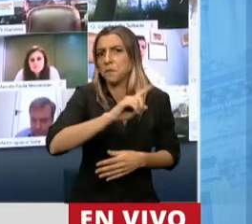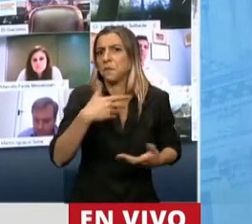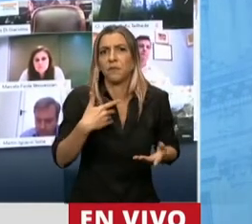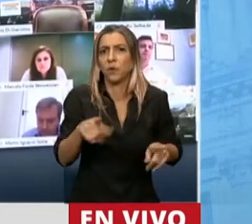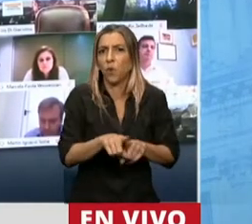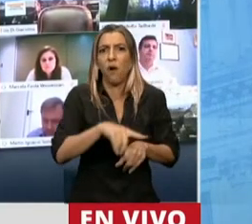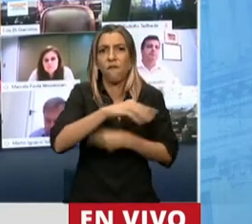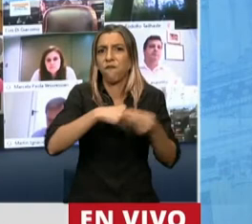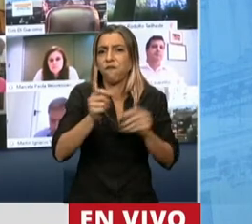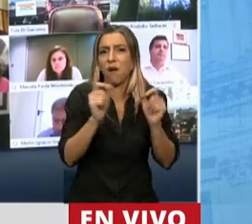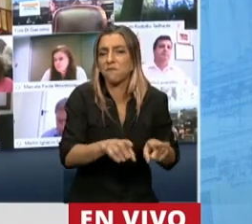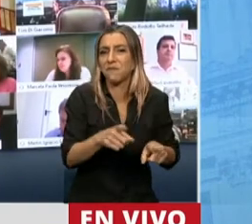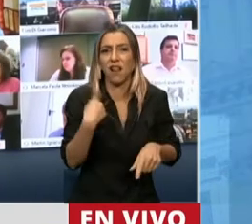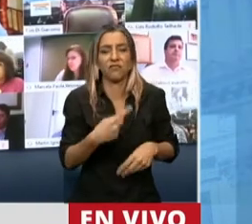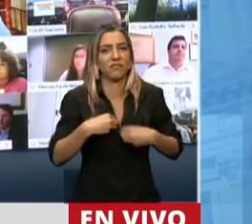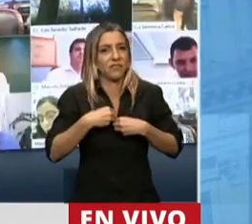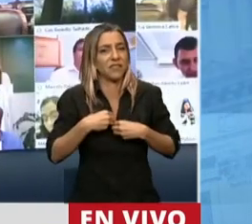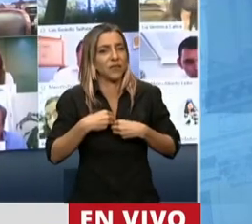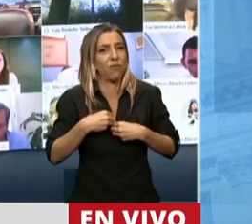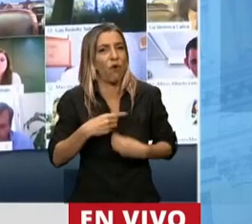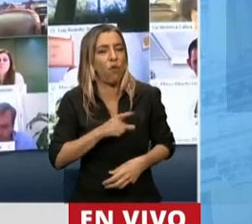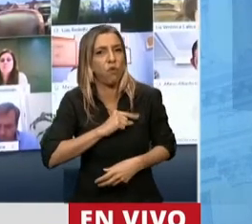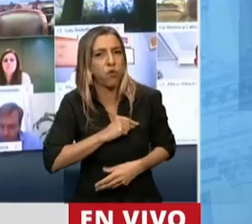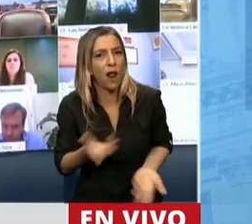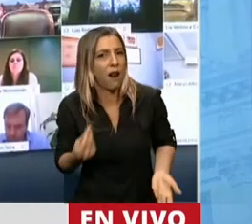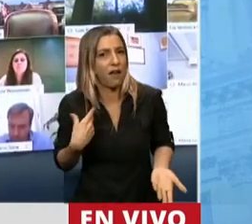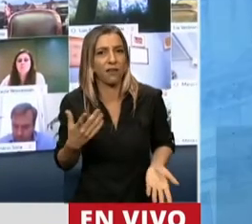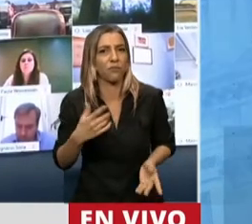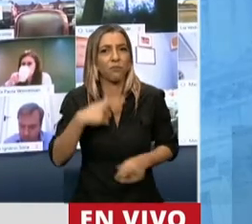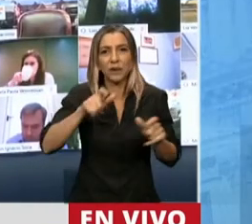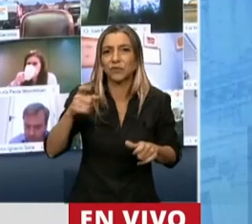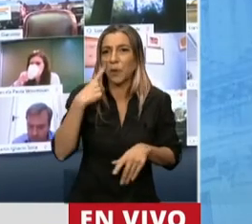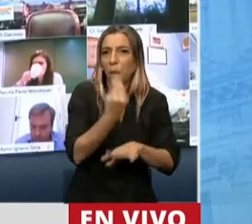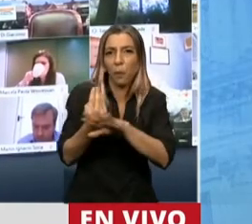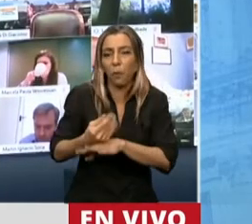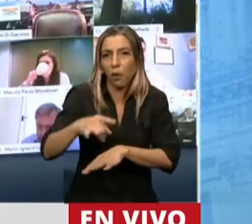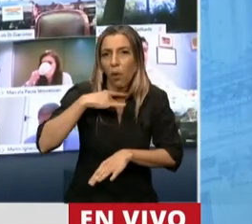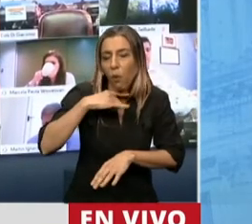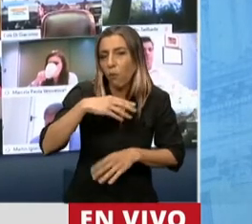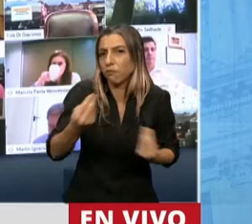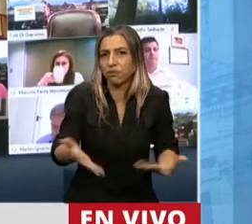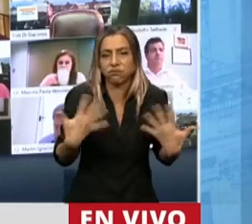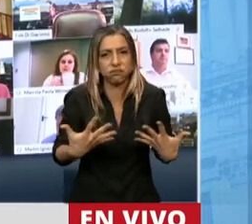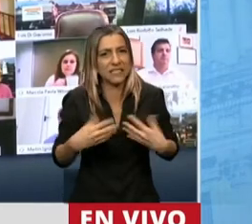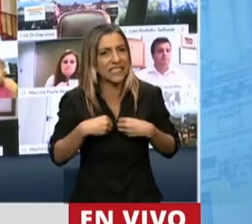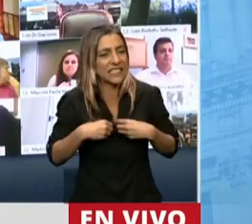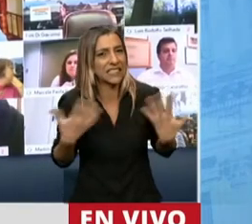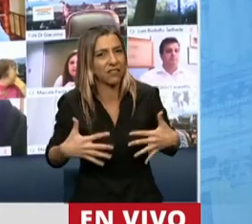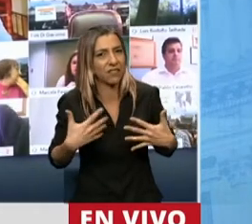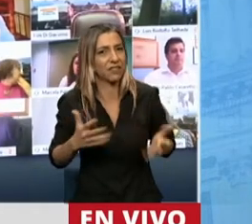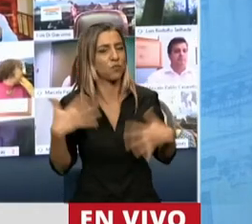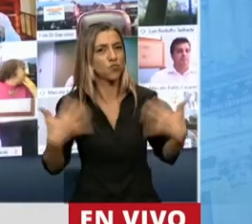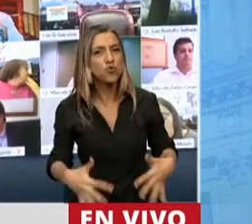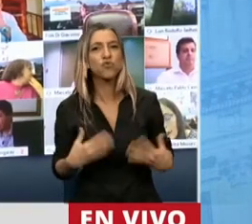dolor que sentimos todos los jujeños porque cada puñalada y cada golpe recibido por ellas creo que lo ha sido dado